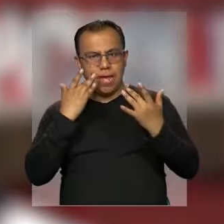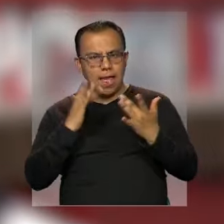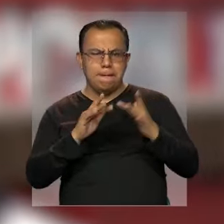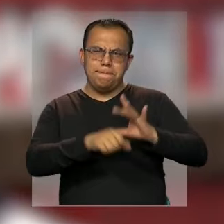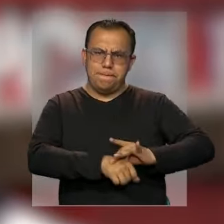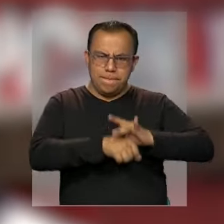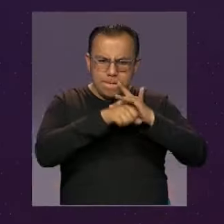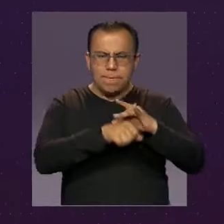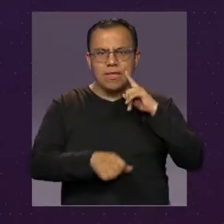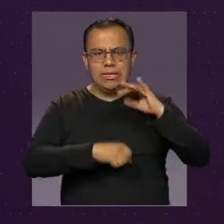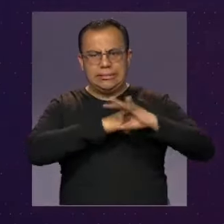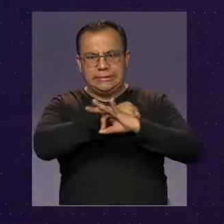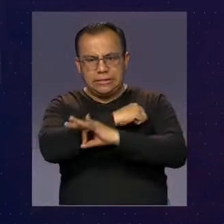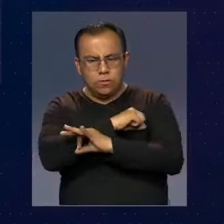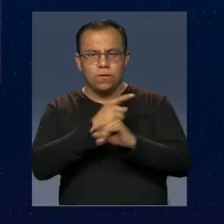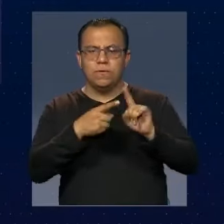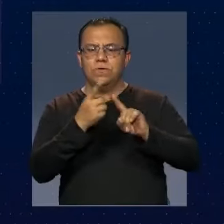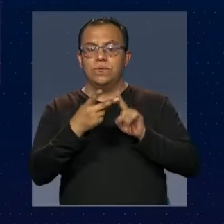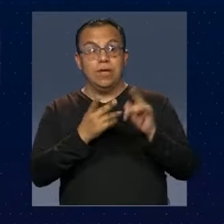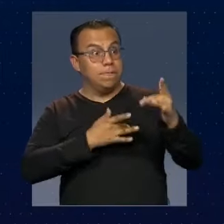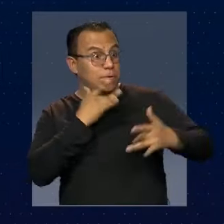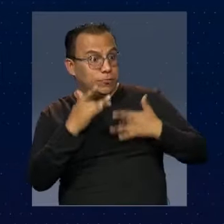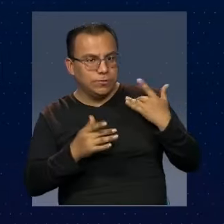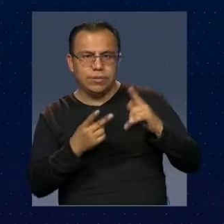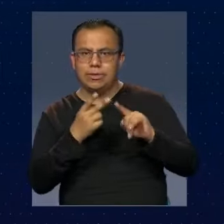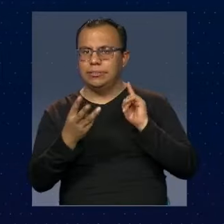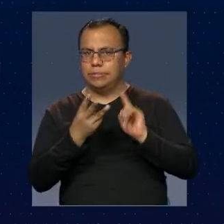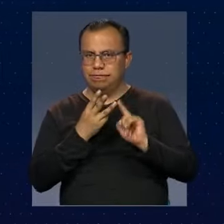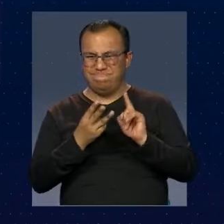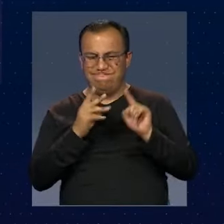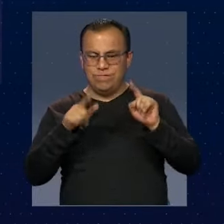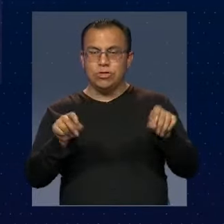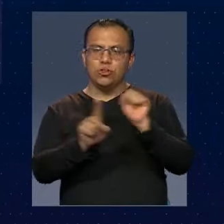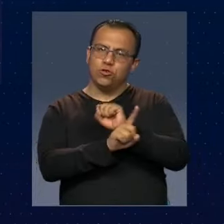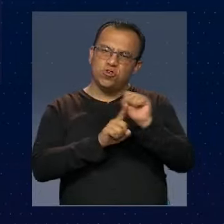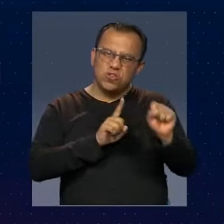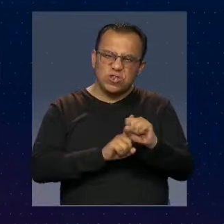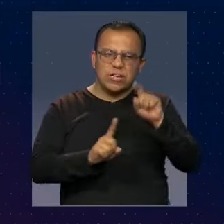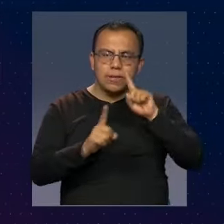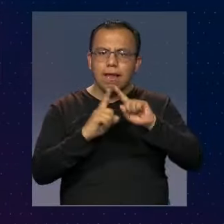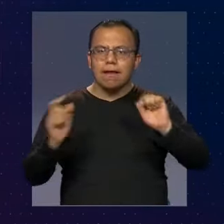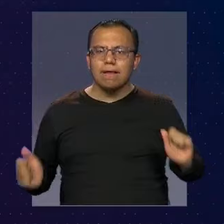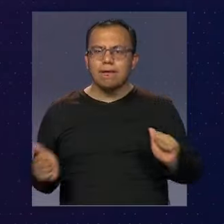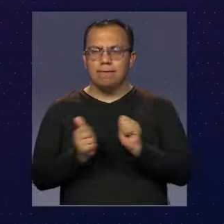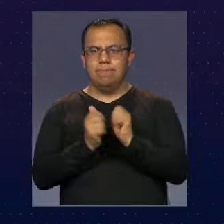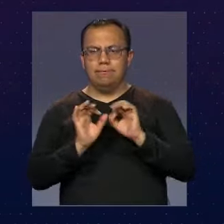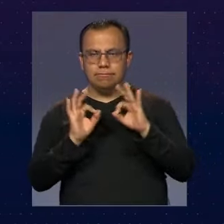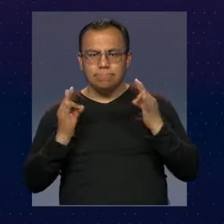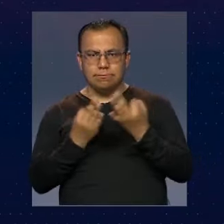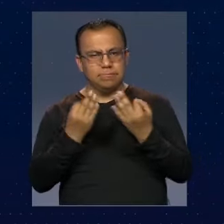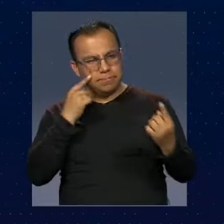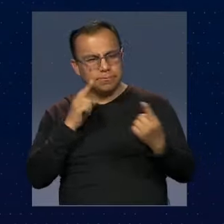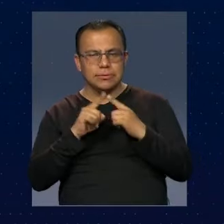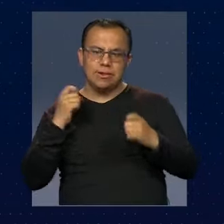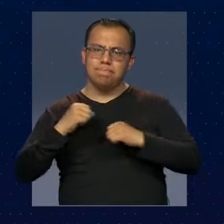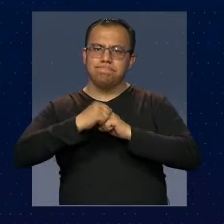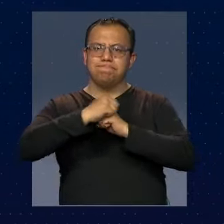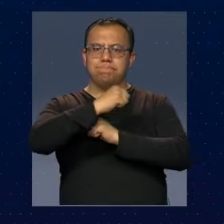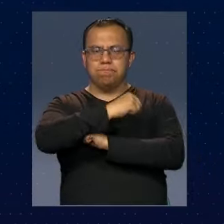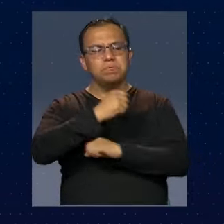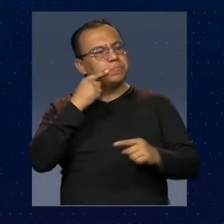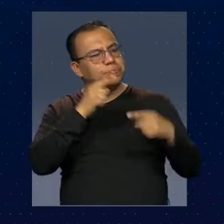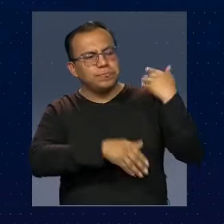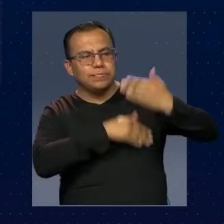médicos, psicológicos, emocionales, sociales, es decir, de acompañar a la familia y de fortalecer esos